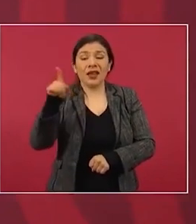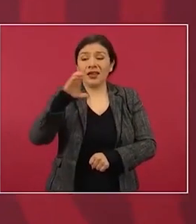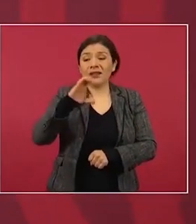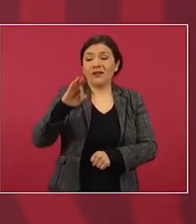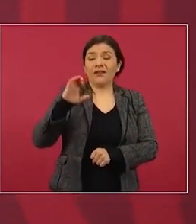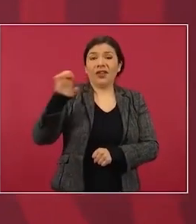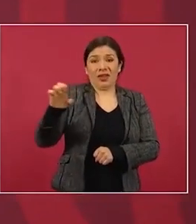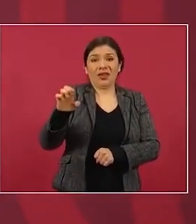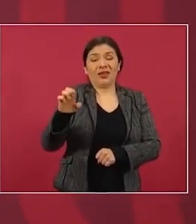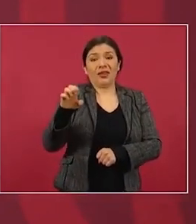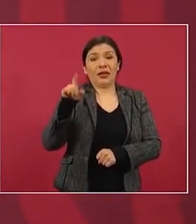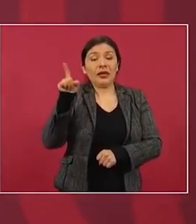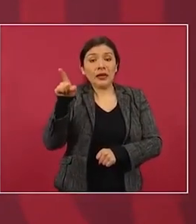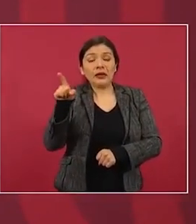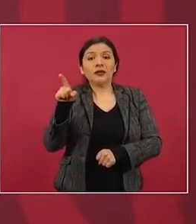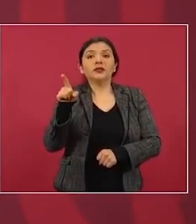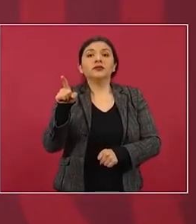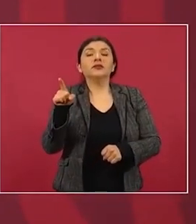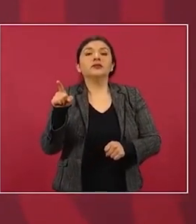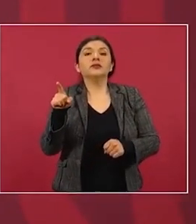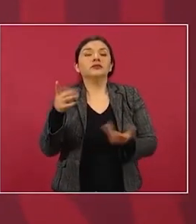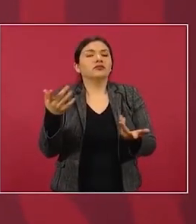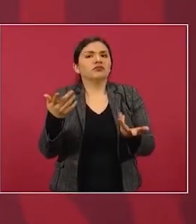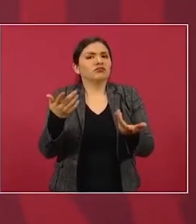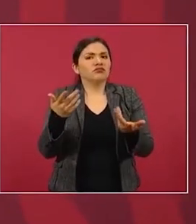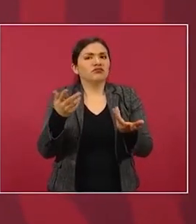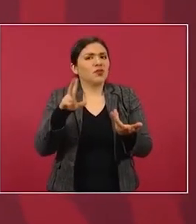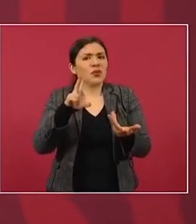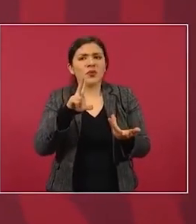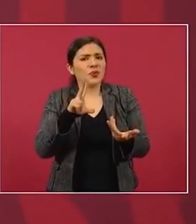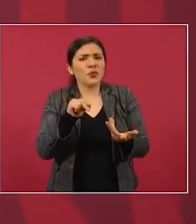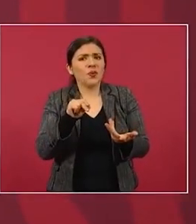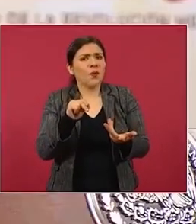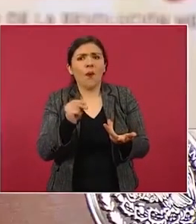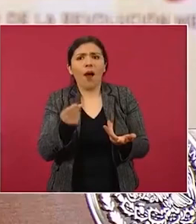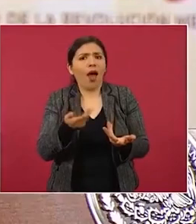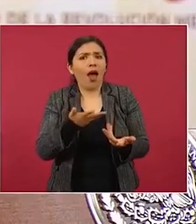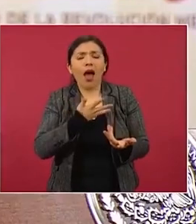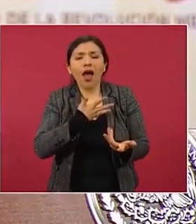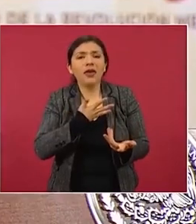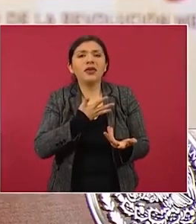Federal de Electricidad no tiene clientes